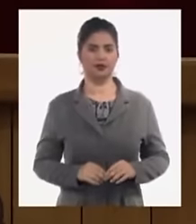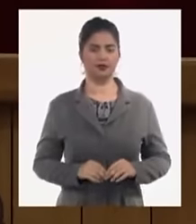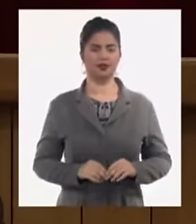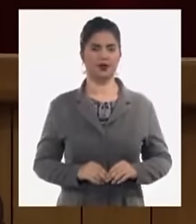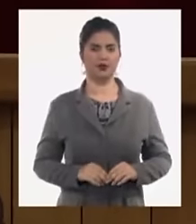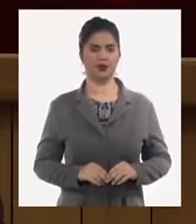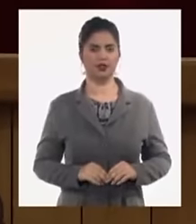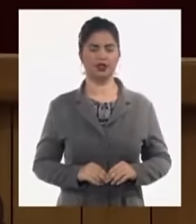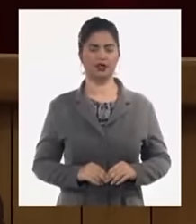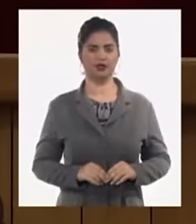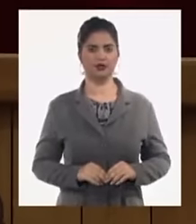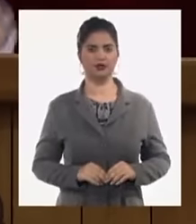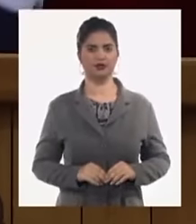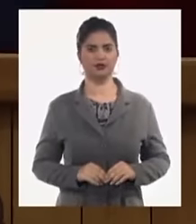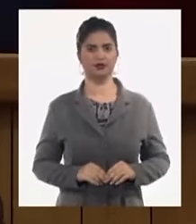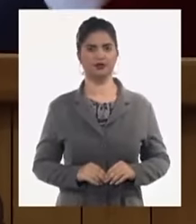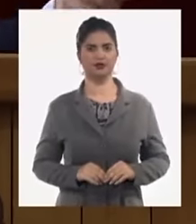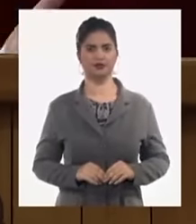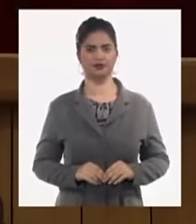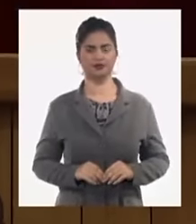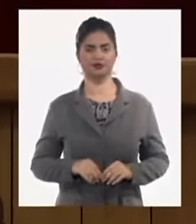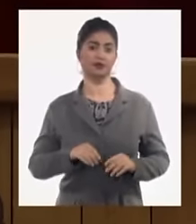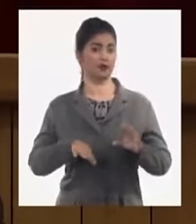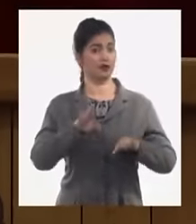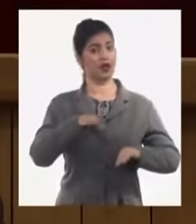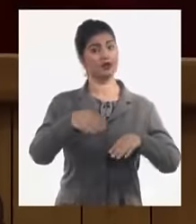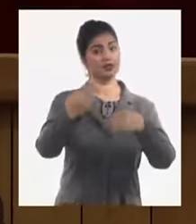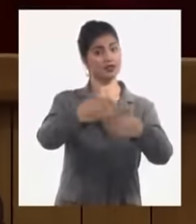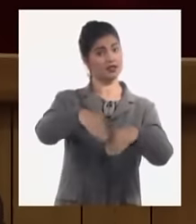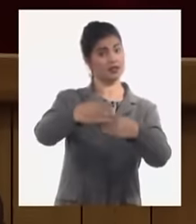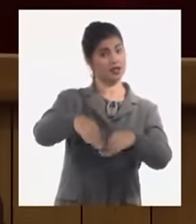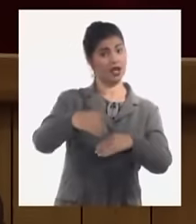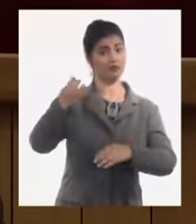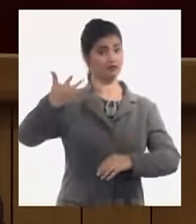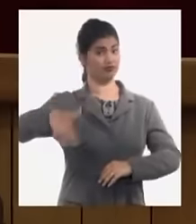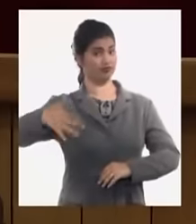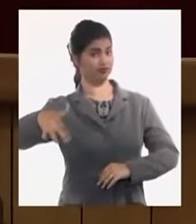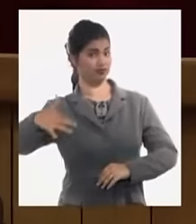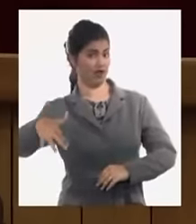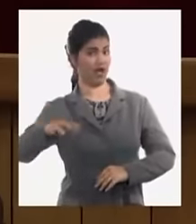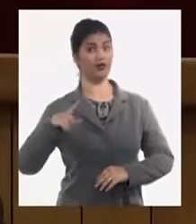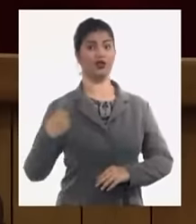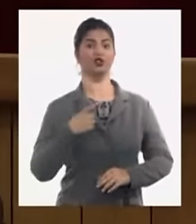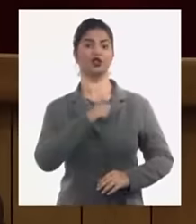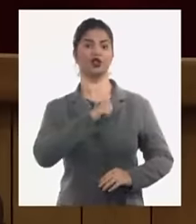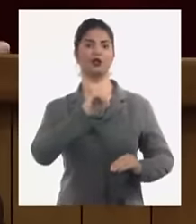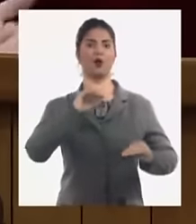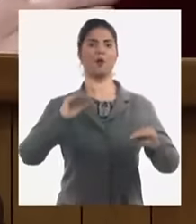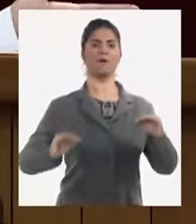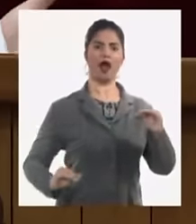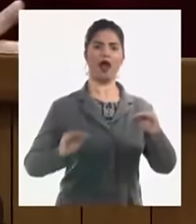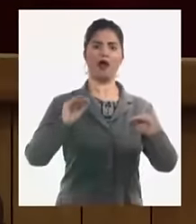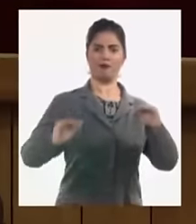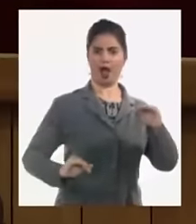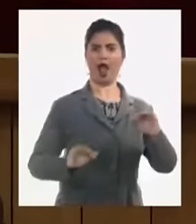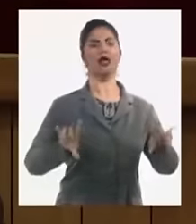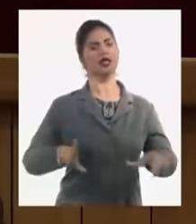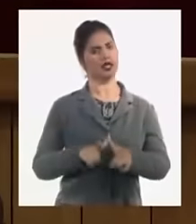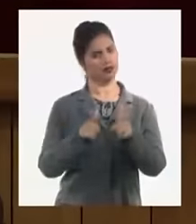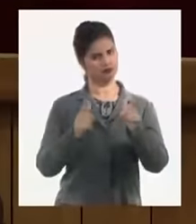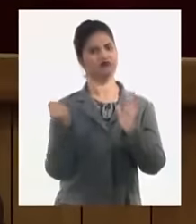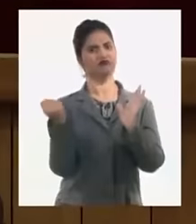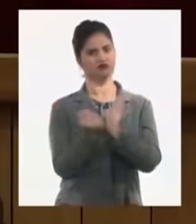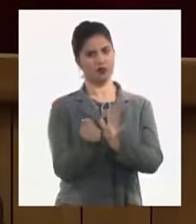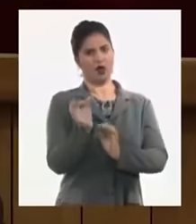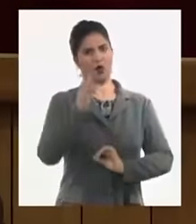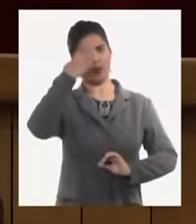comercializándose por otras vías a precios peores entonces nosotros queremos estimular el mercado queremos que que se